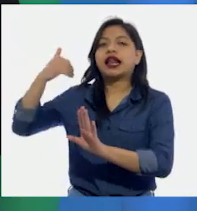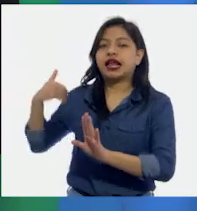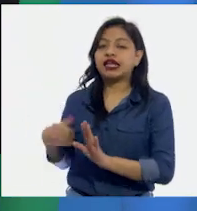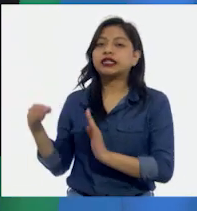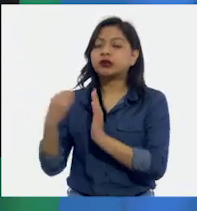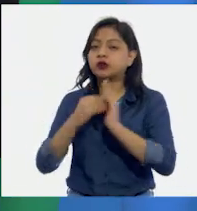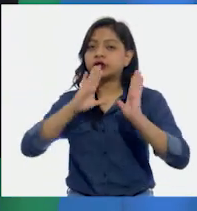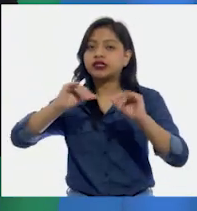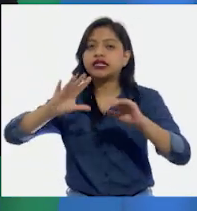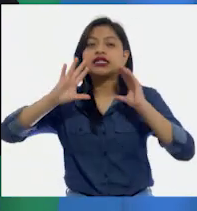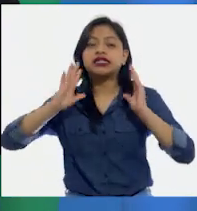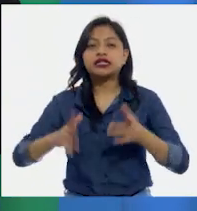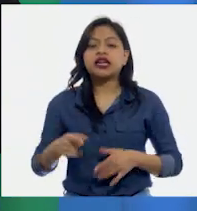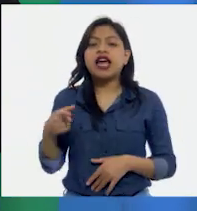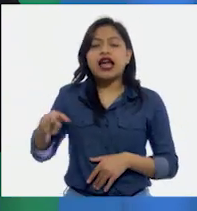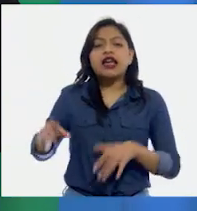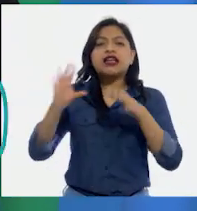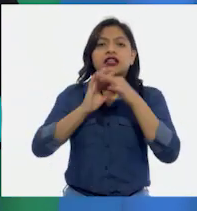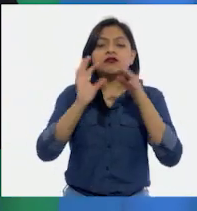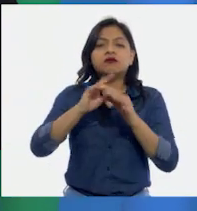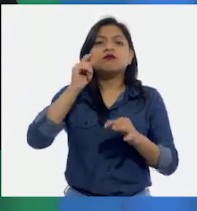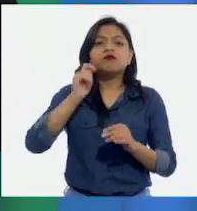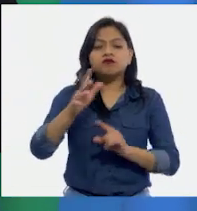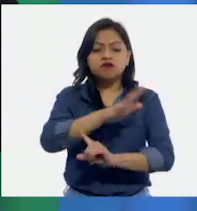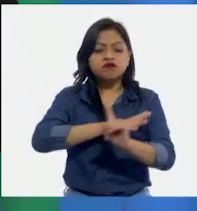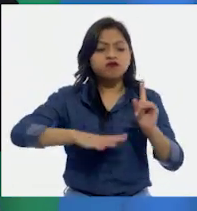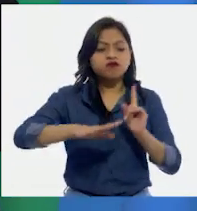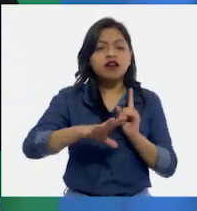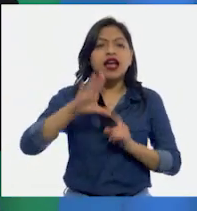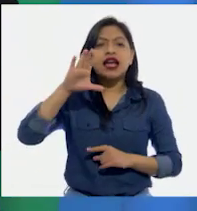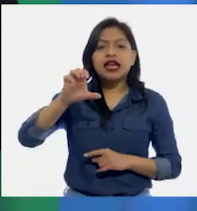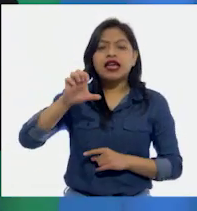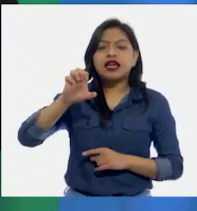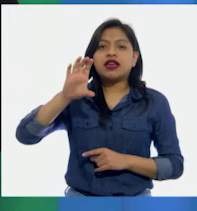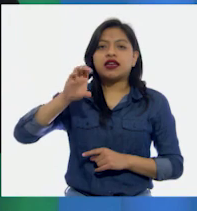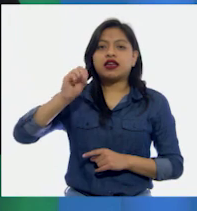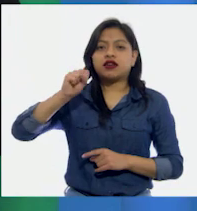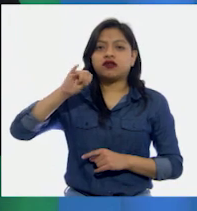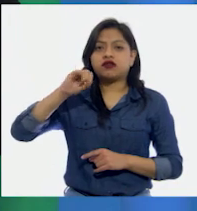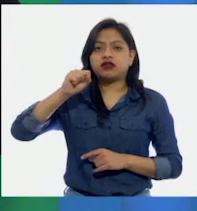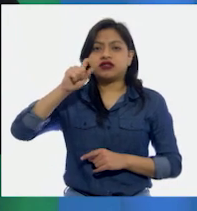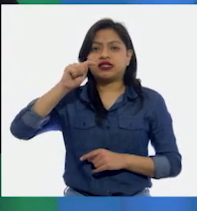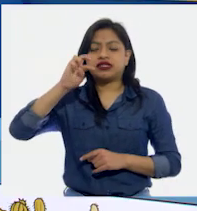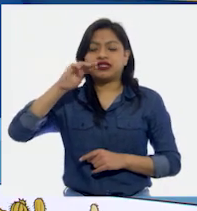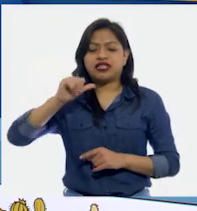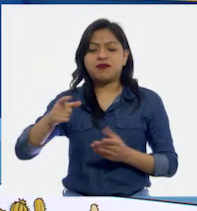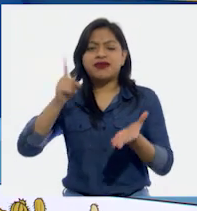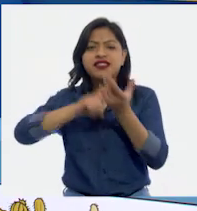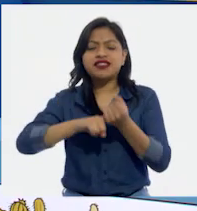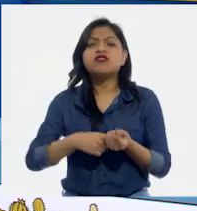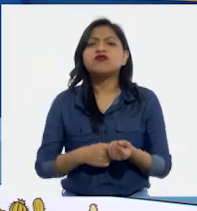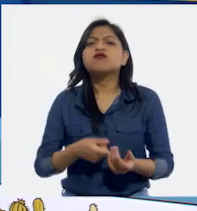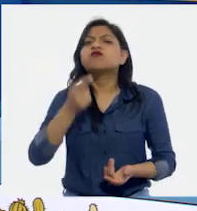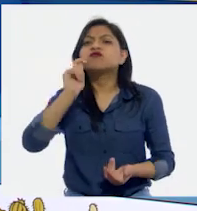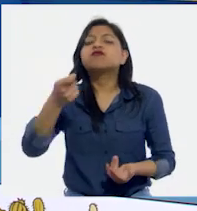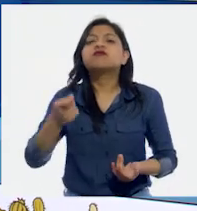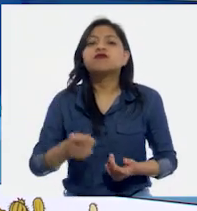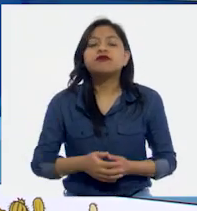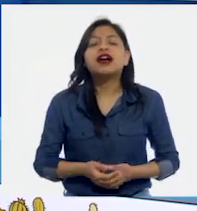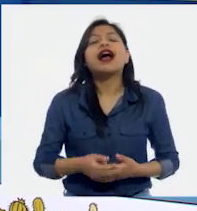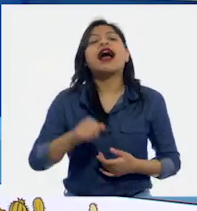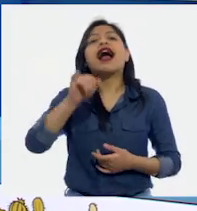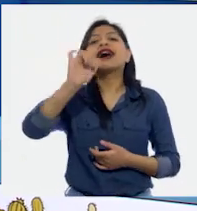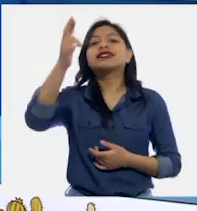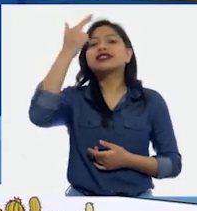hablamos de los factores que conforman un ecosistema. ¿Recuerdan cuáles son? Claro, maestro. Fue